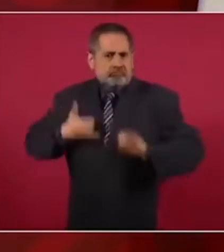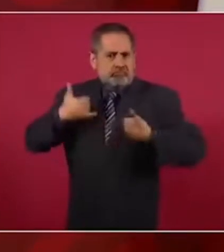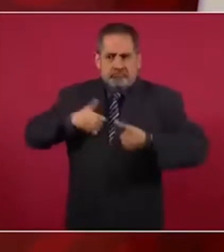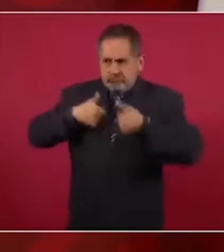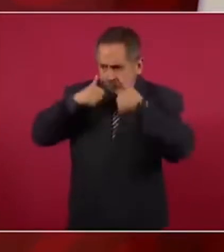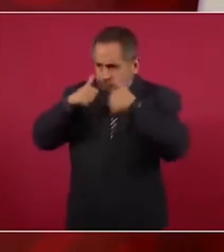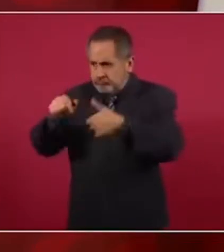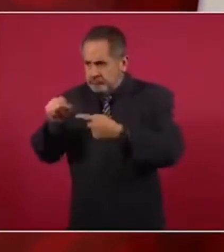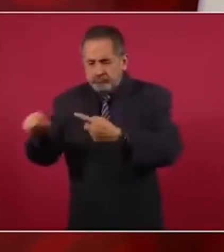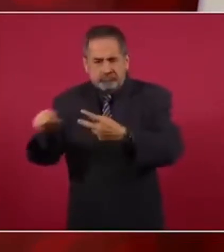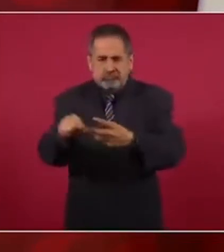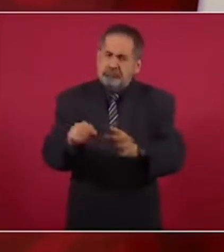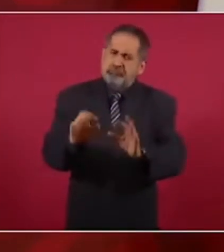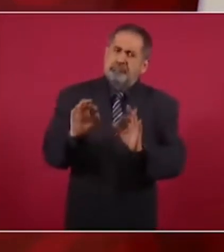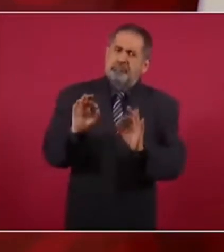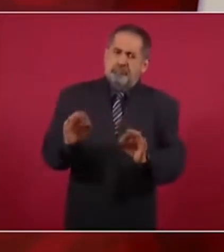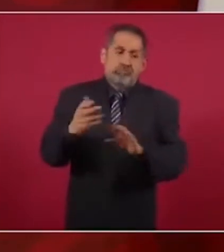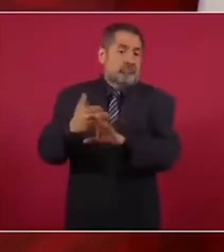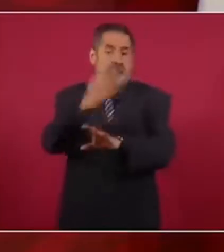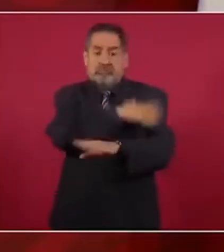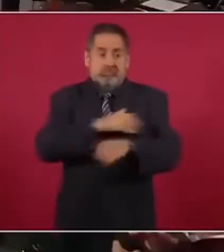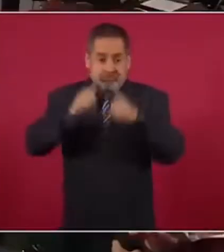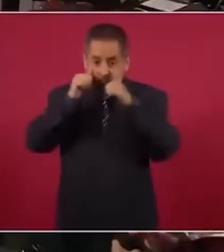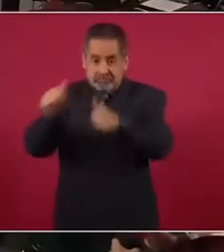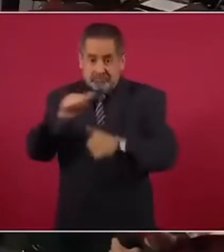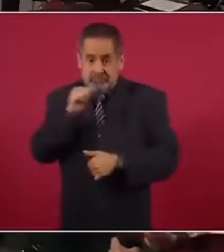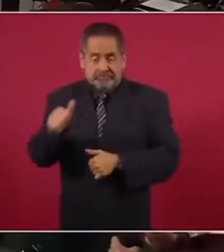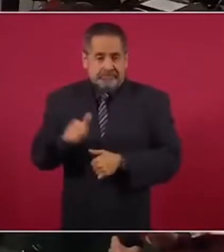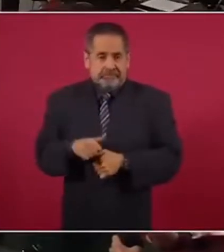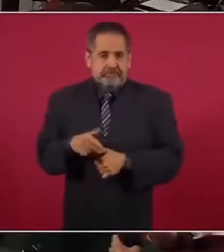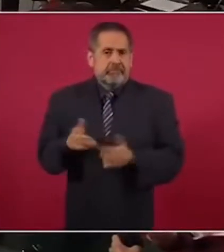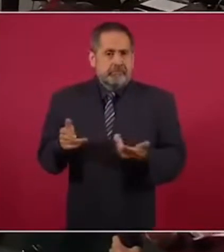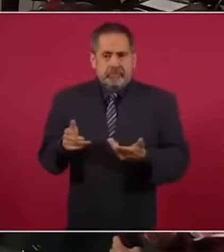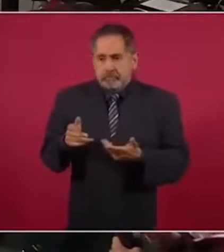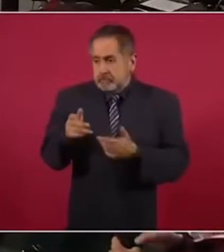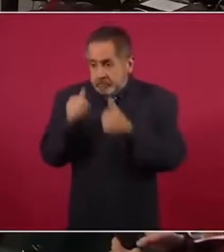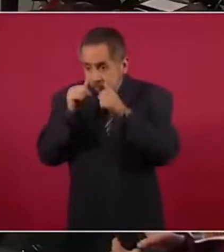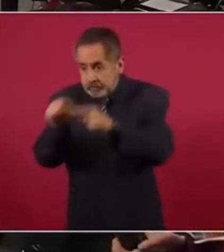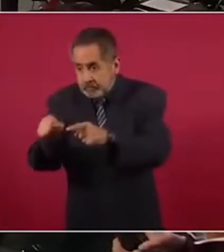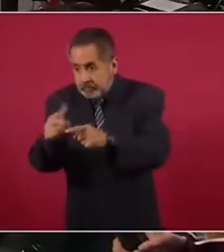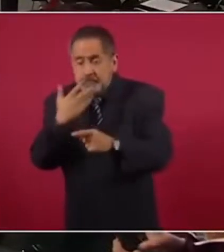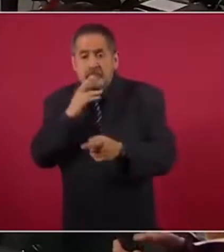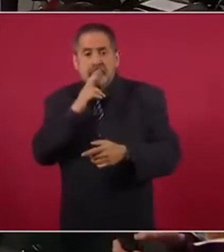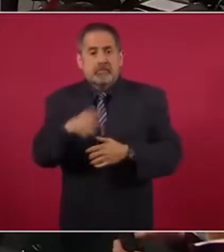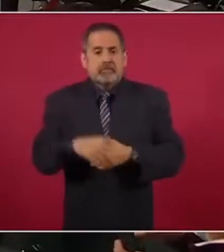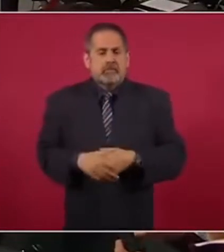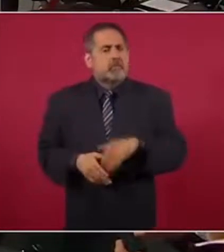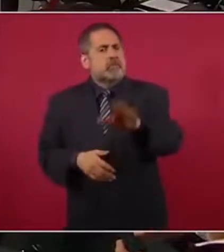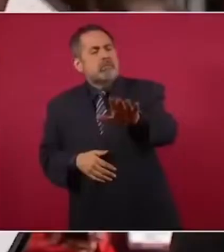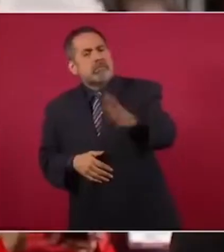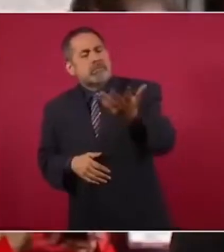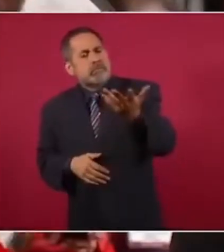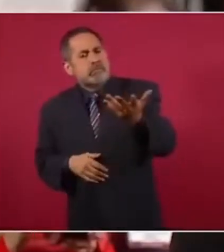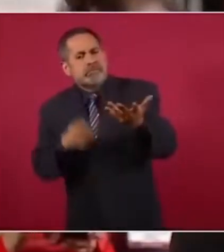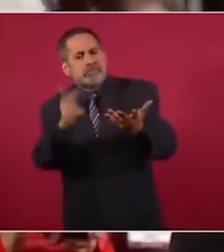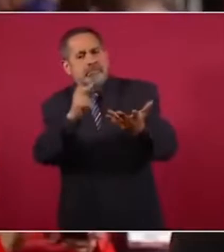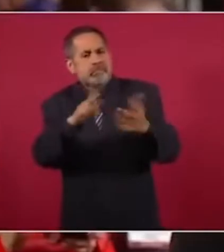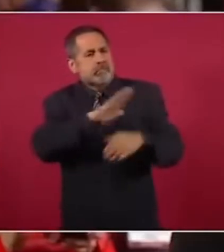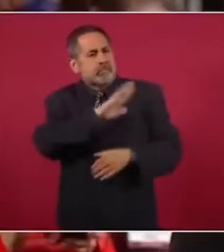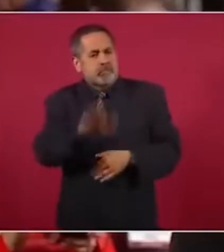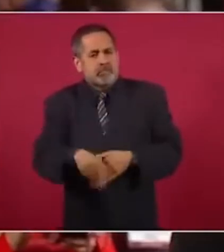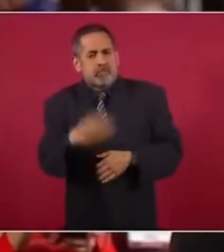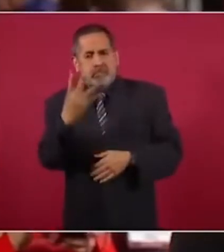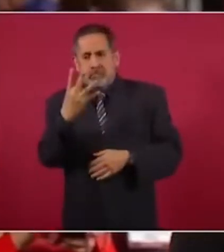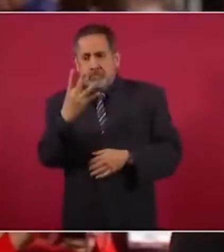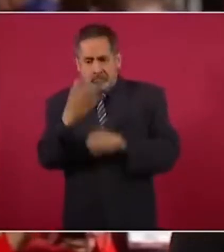que no se atendían, hay resultados. Pero es que tienen más muertos en cuatro años que en los últimos dos